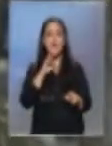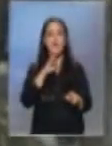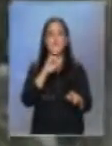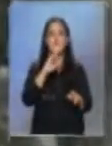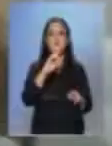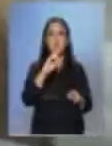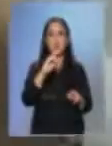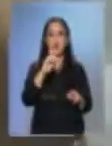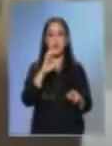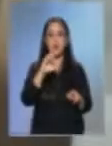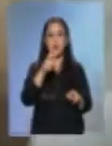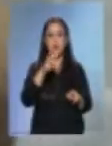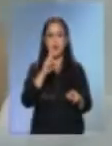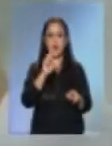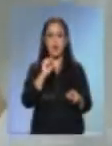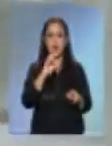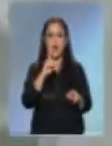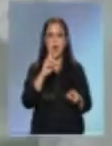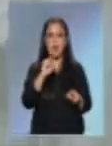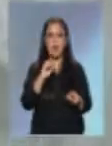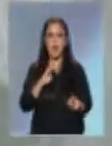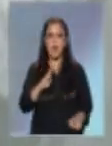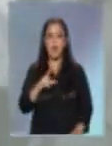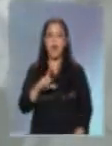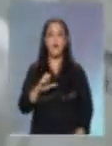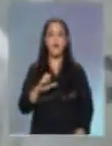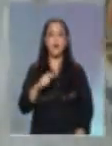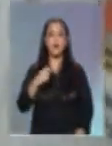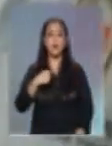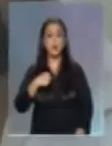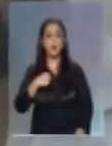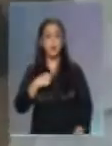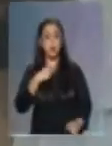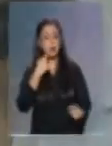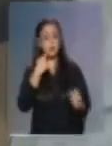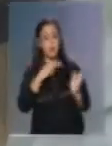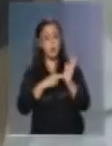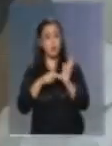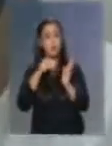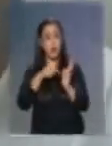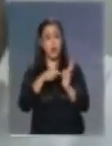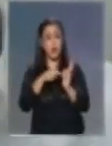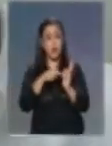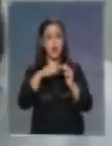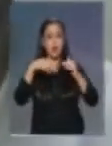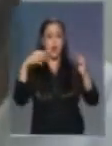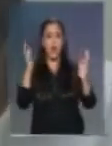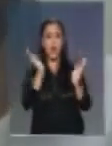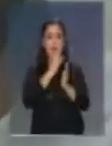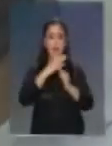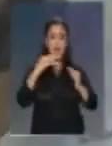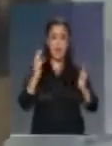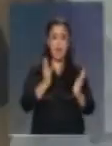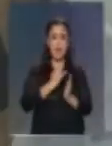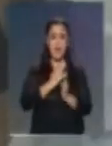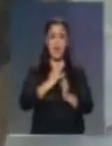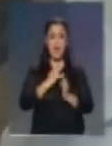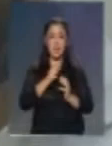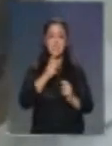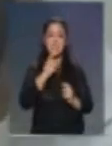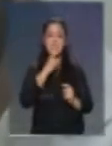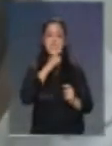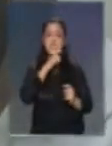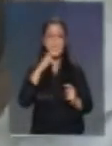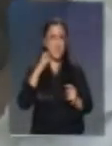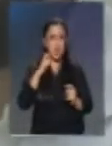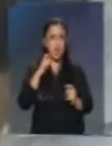100%. Quiero dejar en claro que este es un Cochayuyo seco, que es el mismo Cochayuyo que nosotros comemos finalmente en la